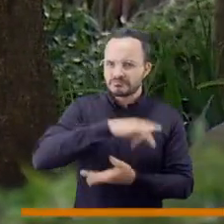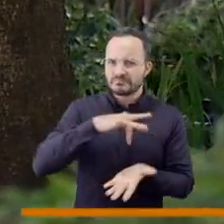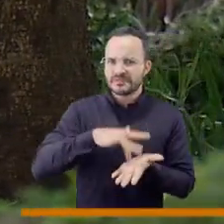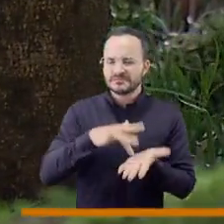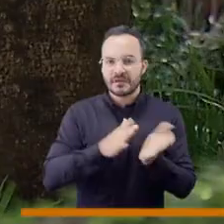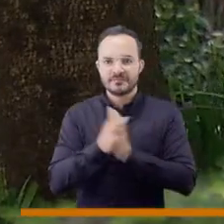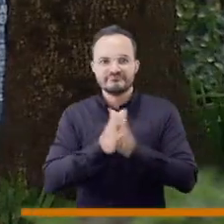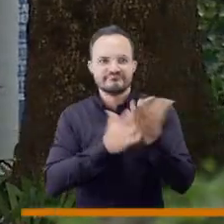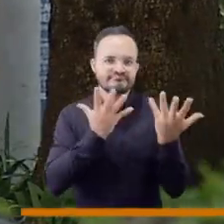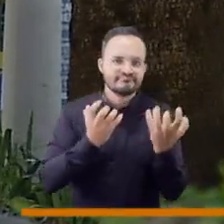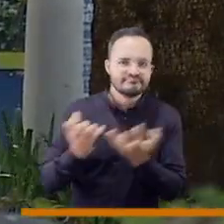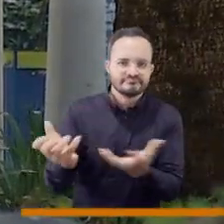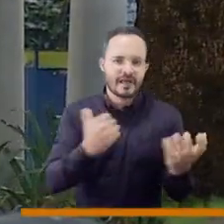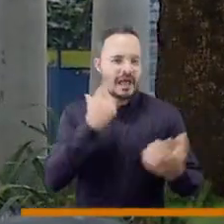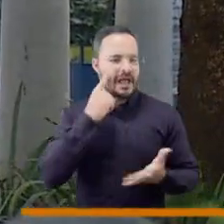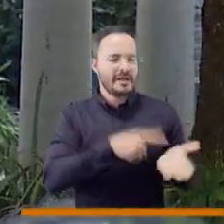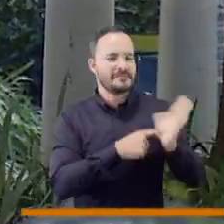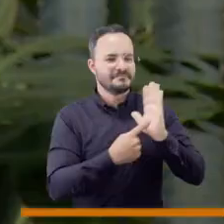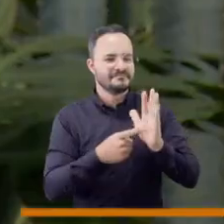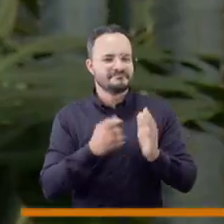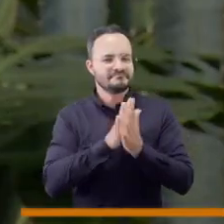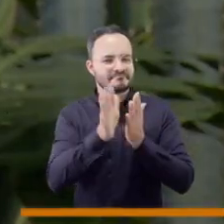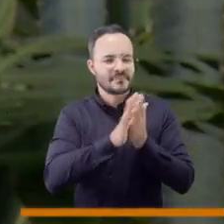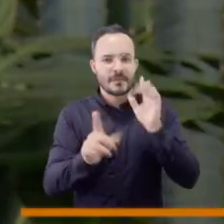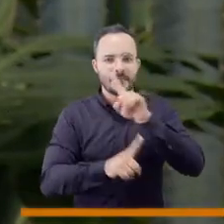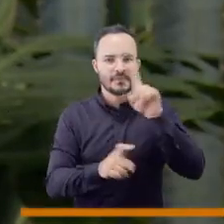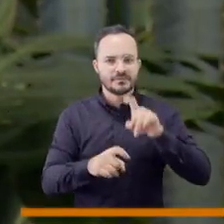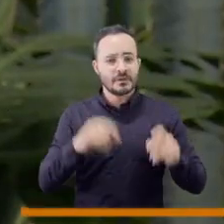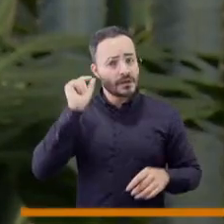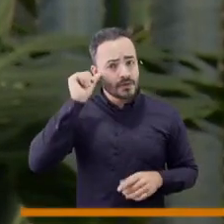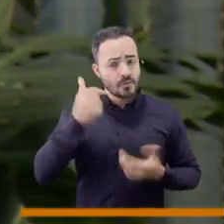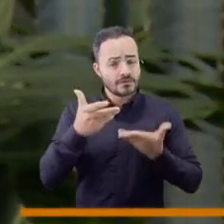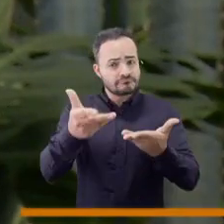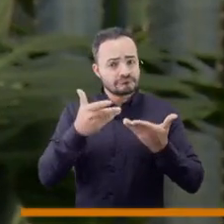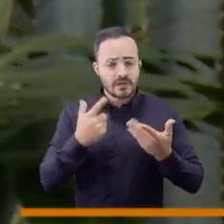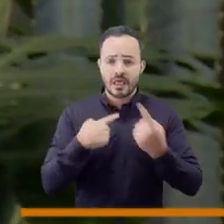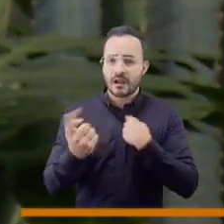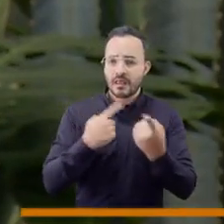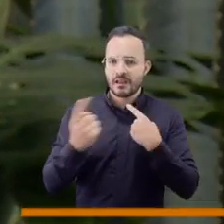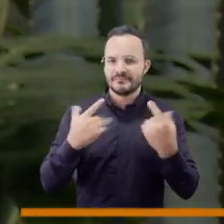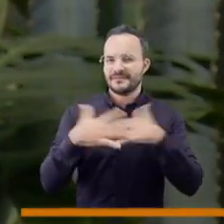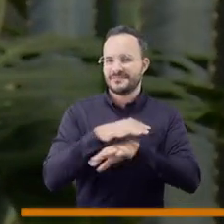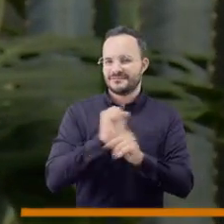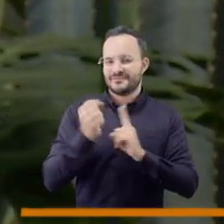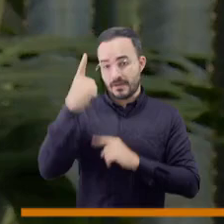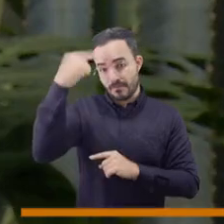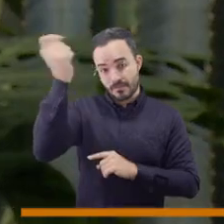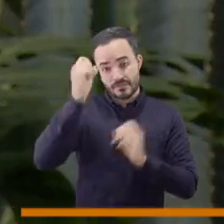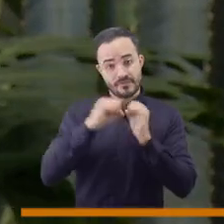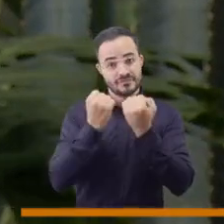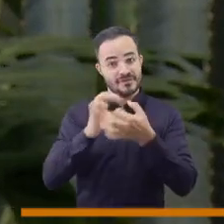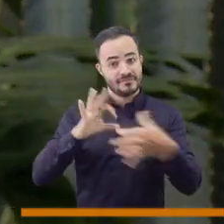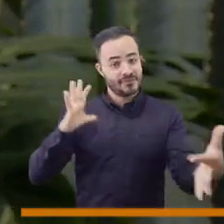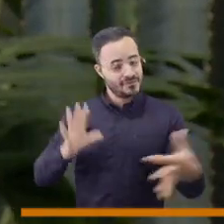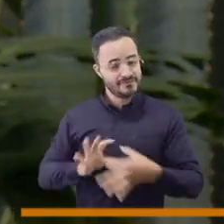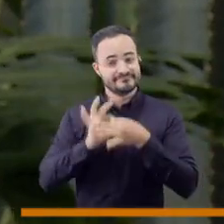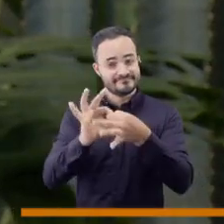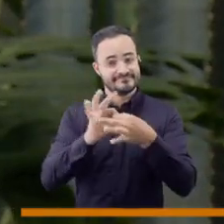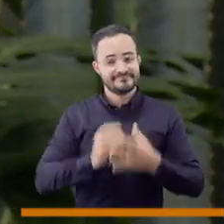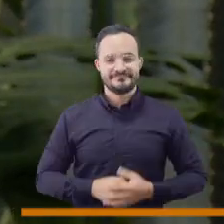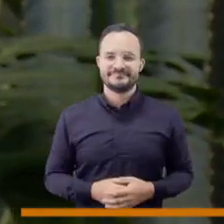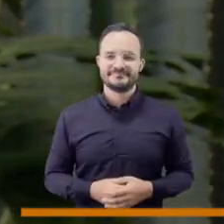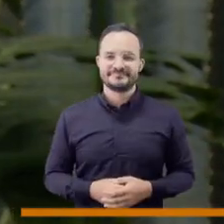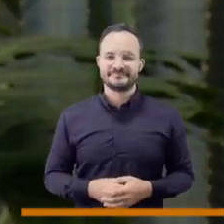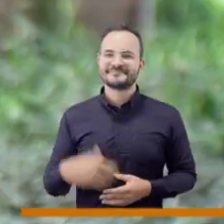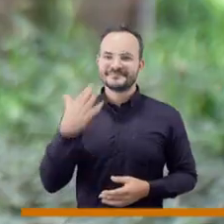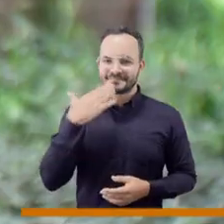semana y cómo ustedes, televidentes, también pueden participar con nosotros a través del diálogo en las redes sociales porque el consejo somos tú y